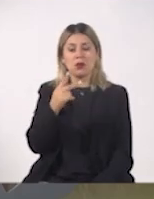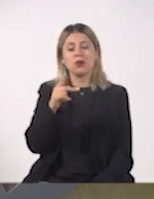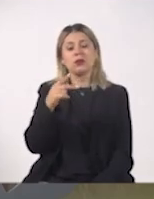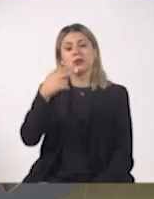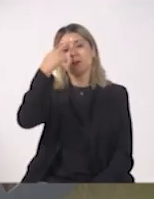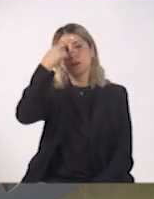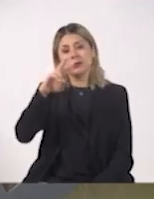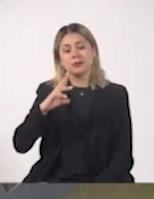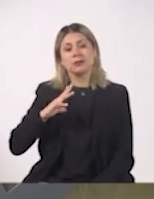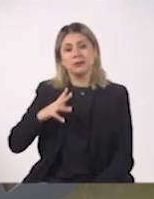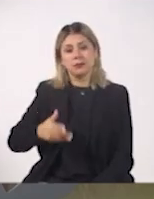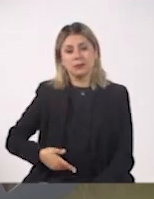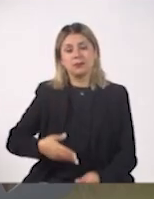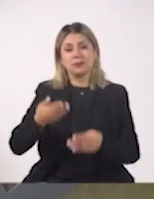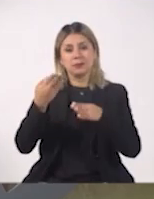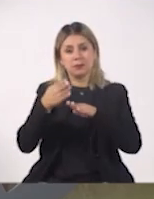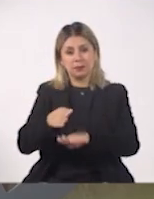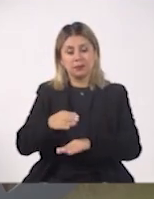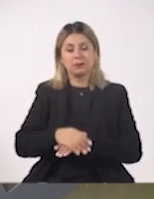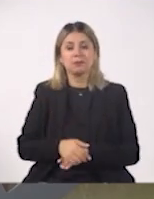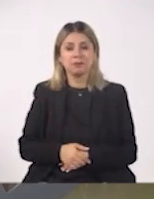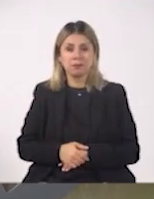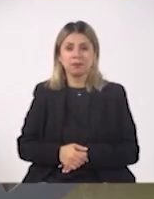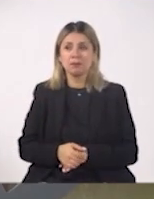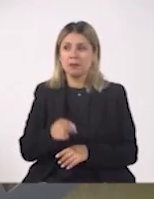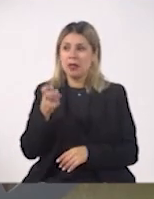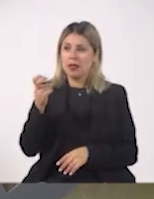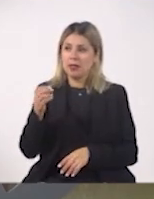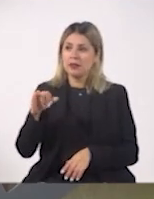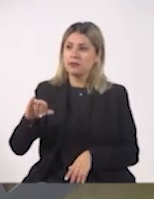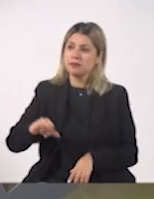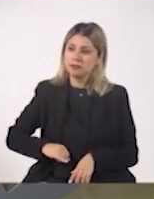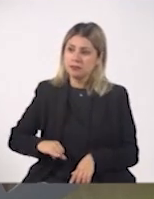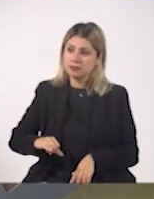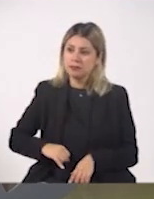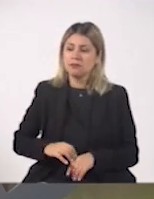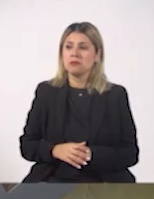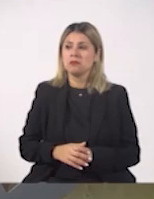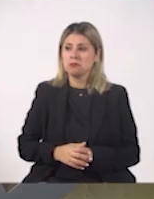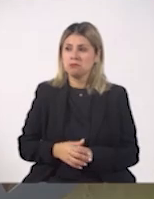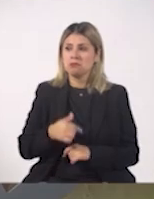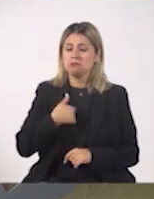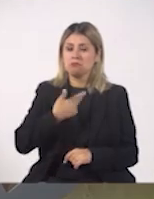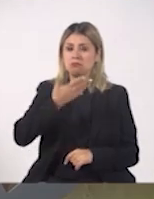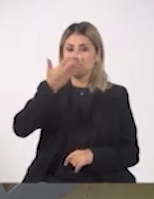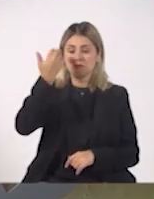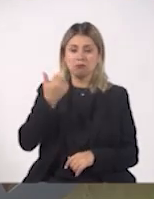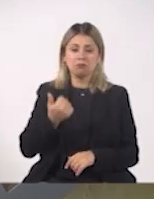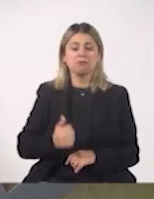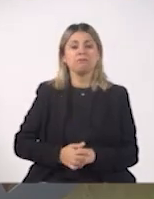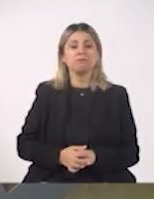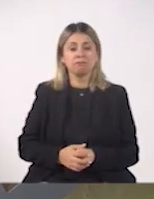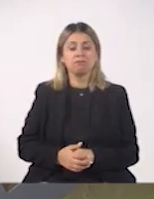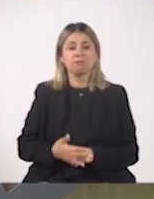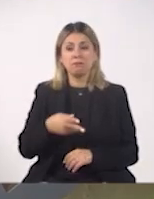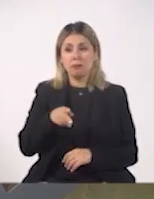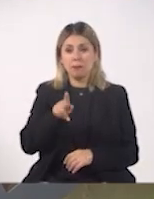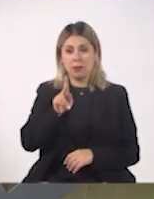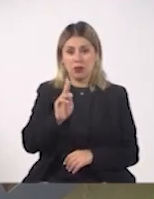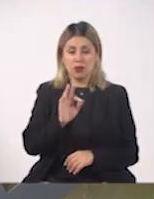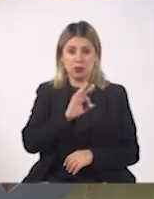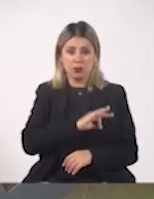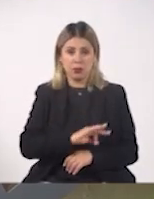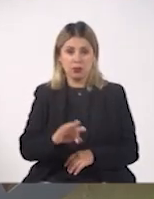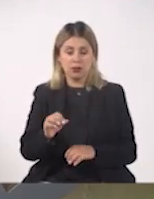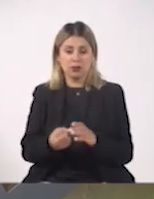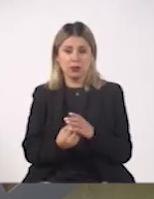orgullosos de lo que ha hecho nuestro Banco de México. Qué interesante eso. Es un rato que de verdad no tenía en el radar, pero también a través de